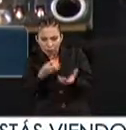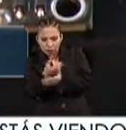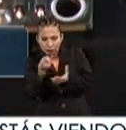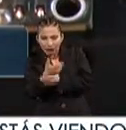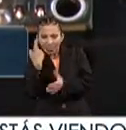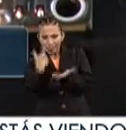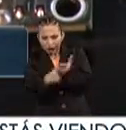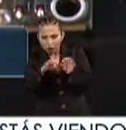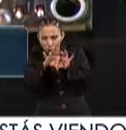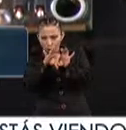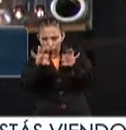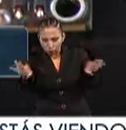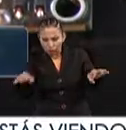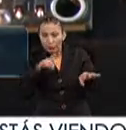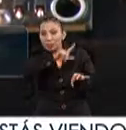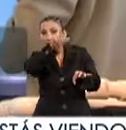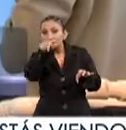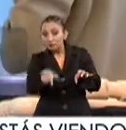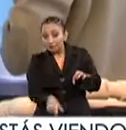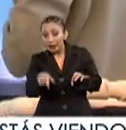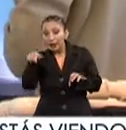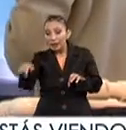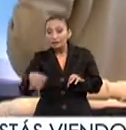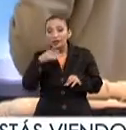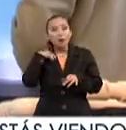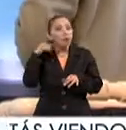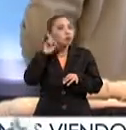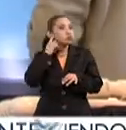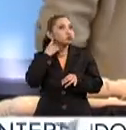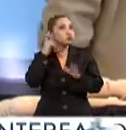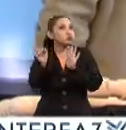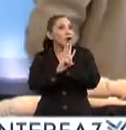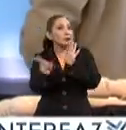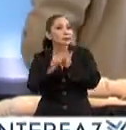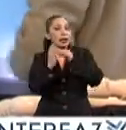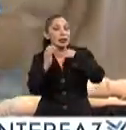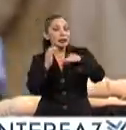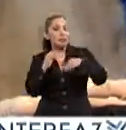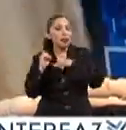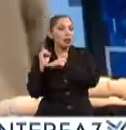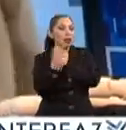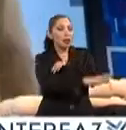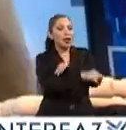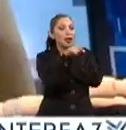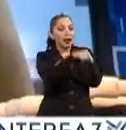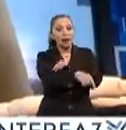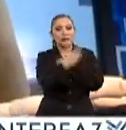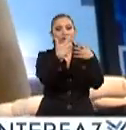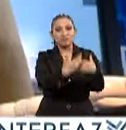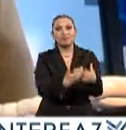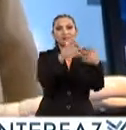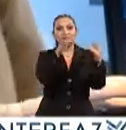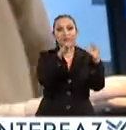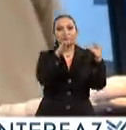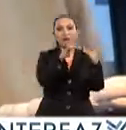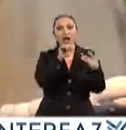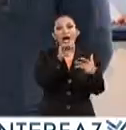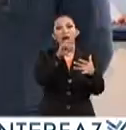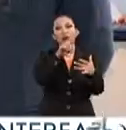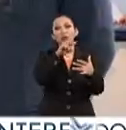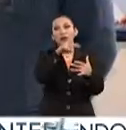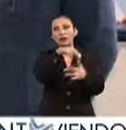en las tuberías. Posteriormente, emite un sonido y envía un correo electrónico a través de la programación de un arduino.